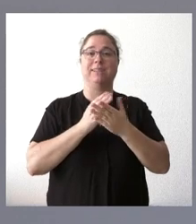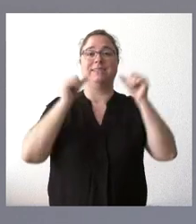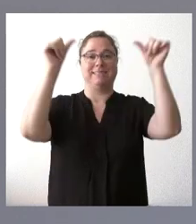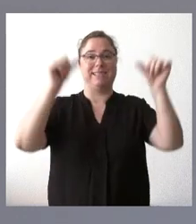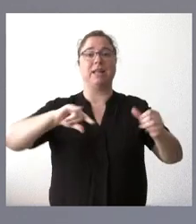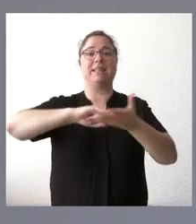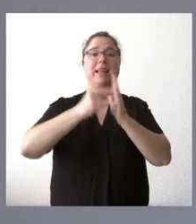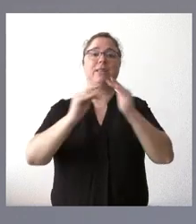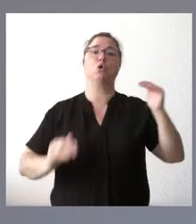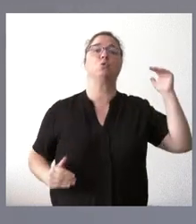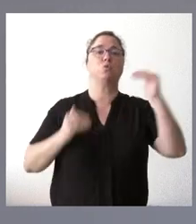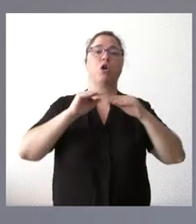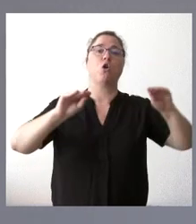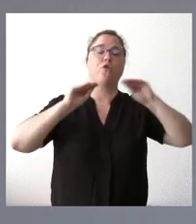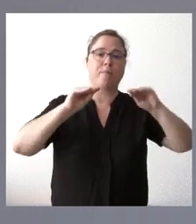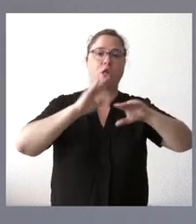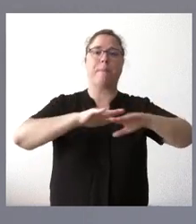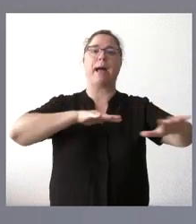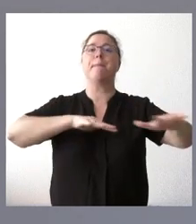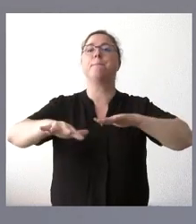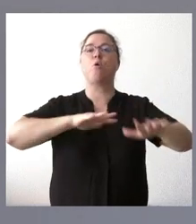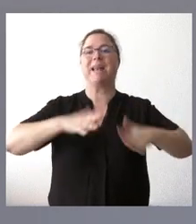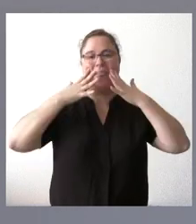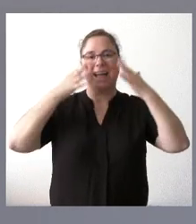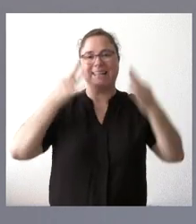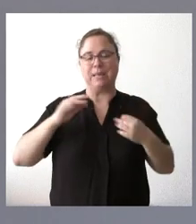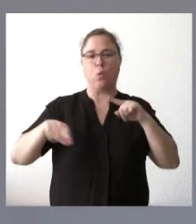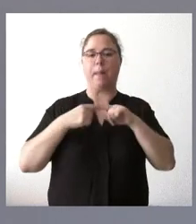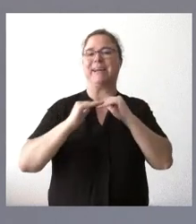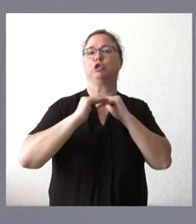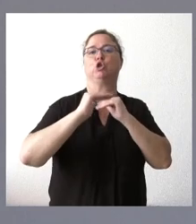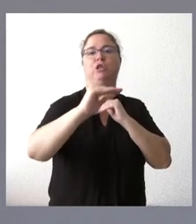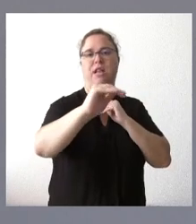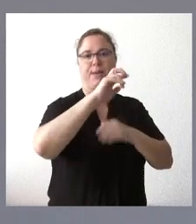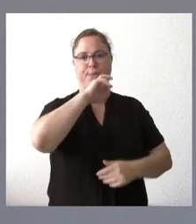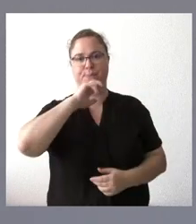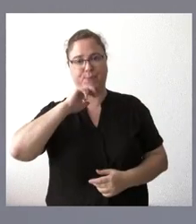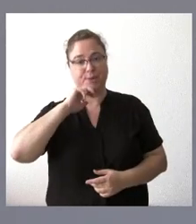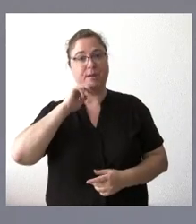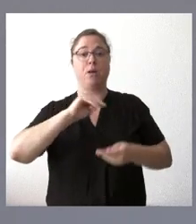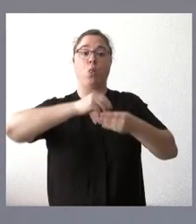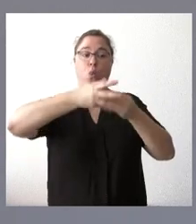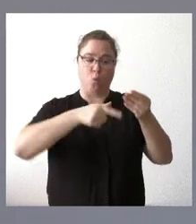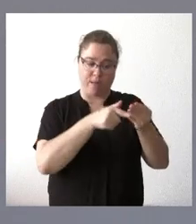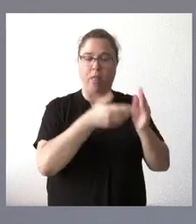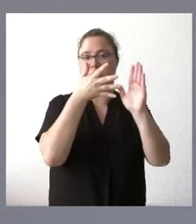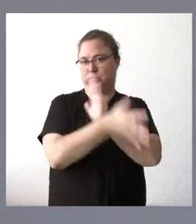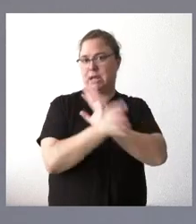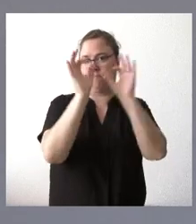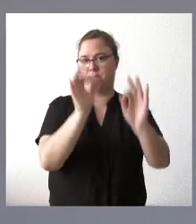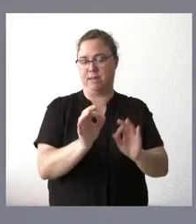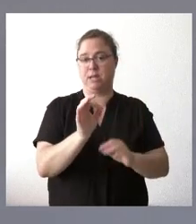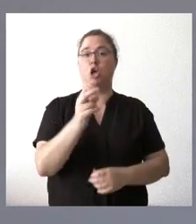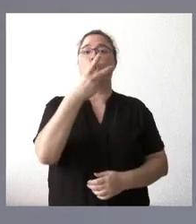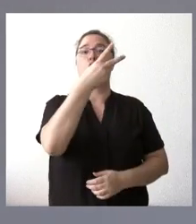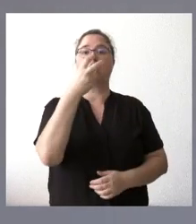técnico superior en formación para la movilidad segura y sostenible. Tienen ustedes la documentación que da cuenta de lo mismo. 200